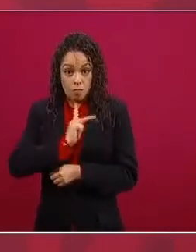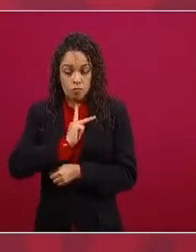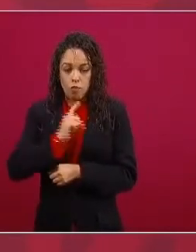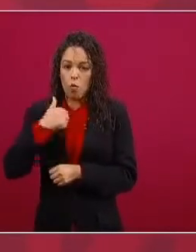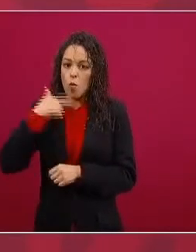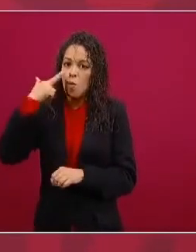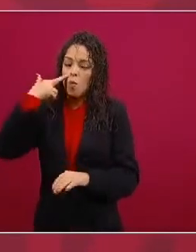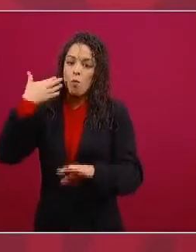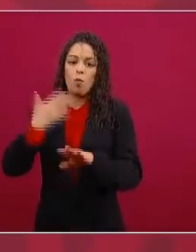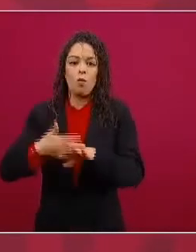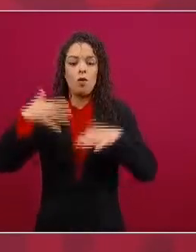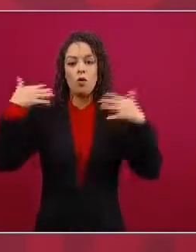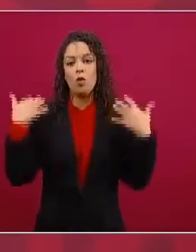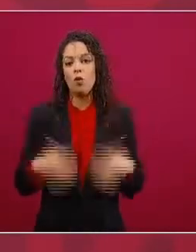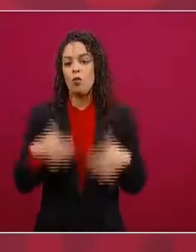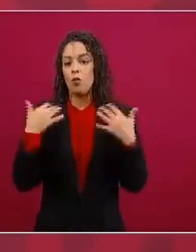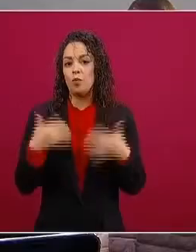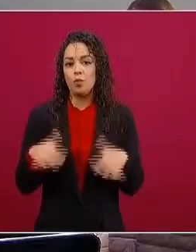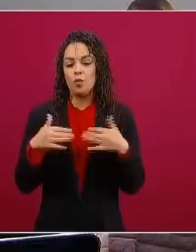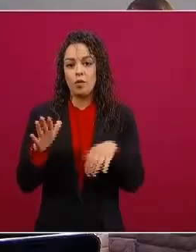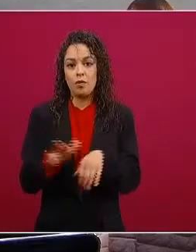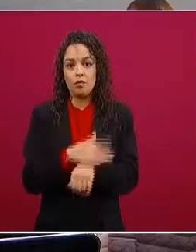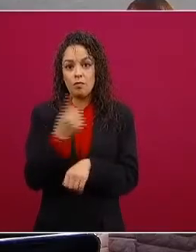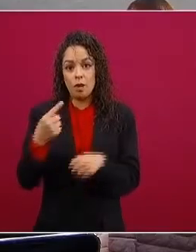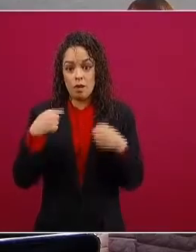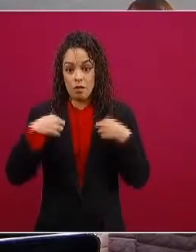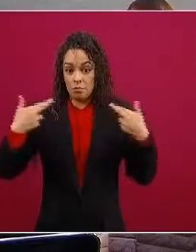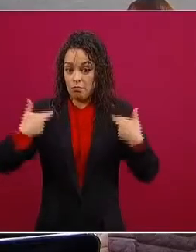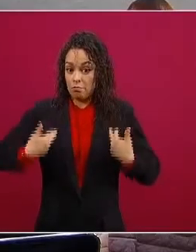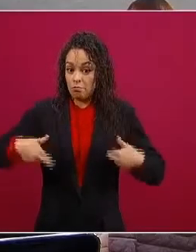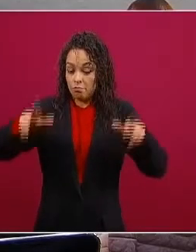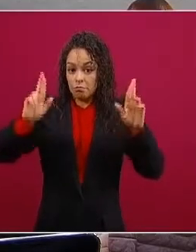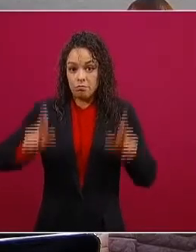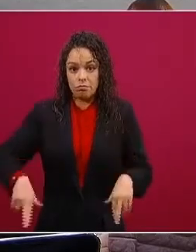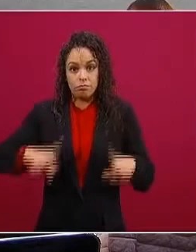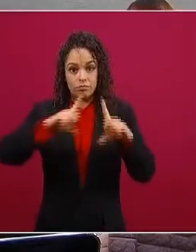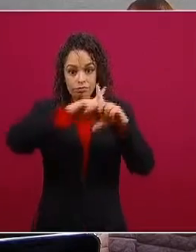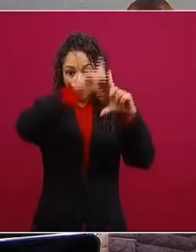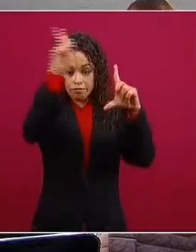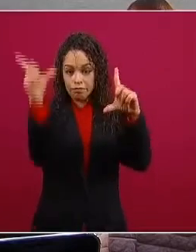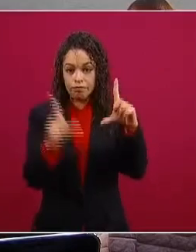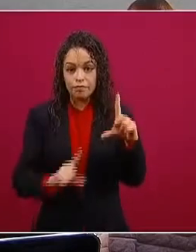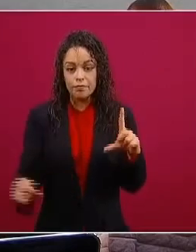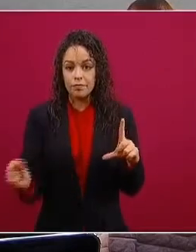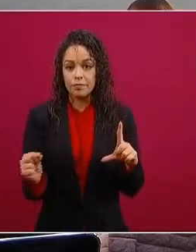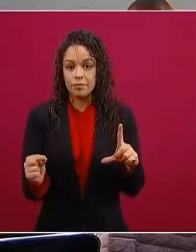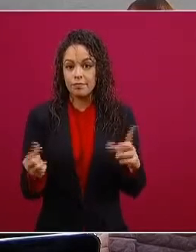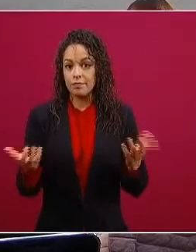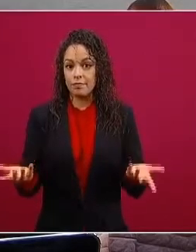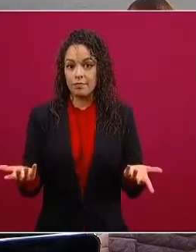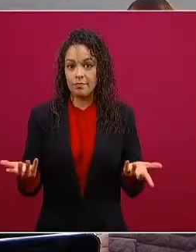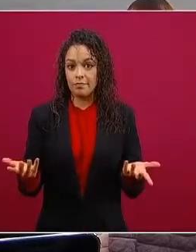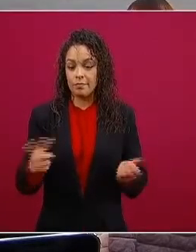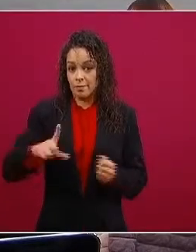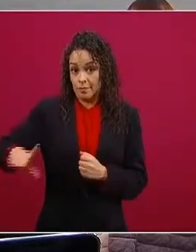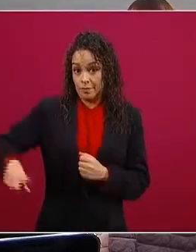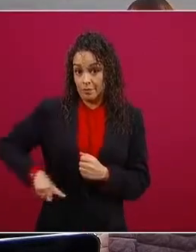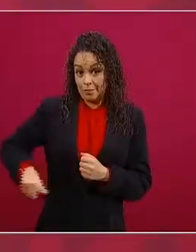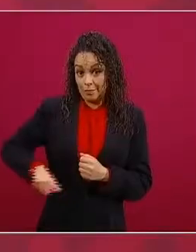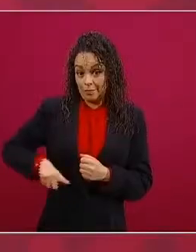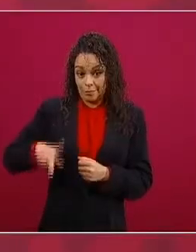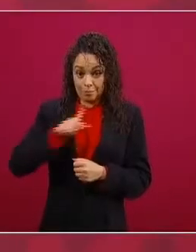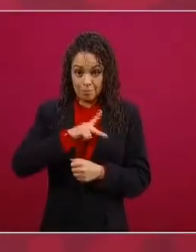tengo que representar a todos es un gobierno para ricos y para pobres